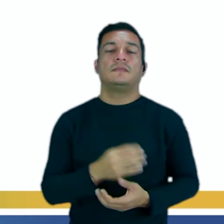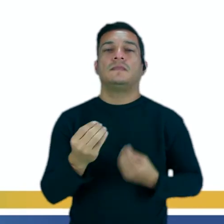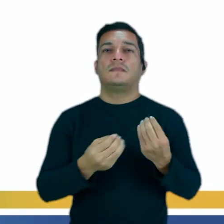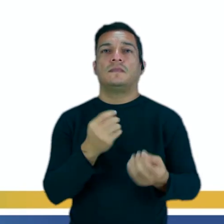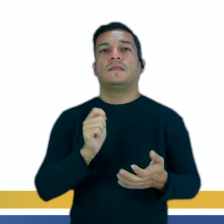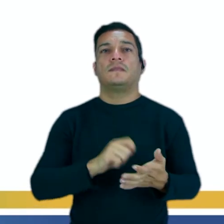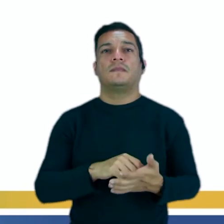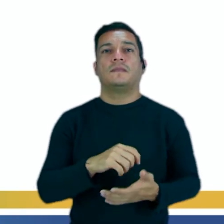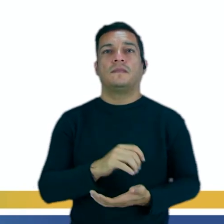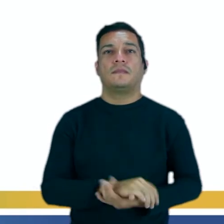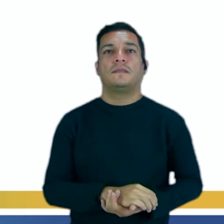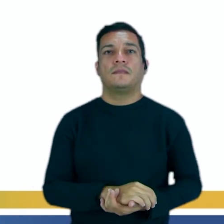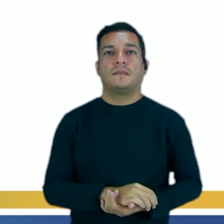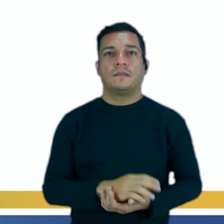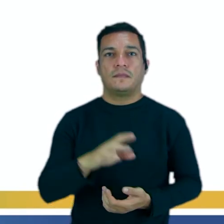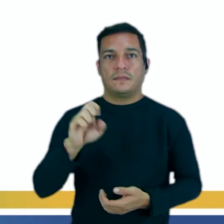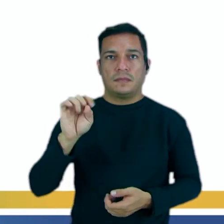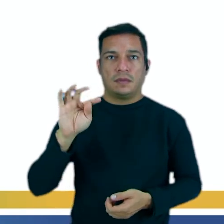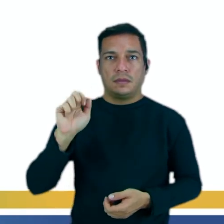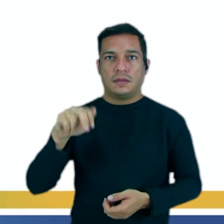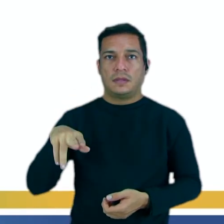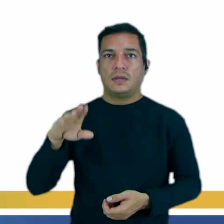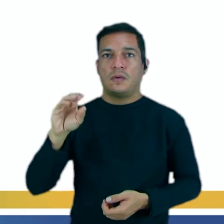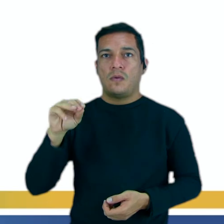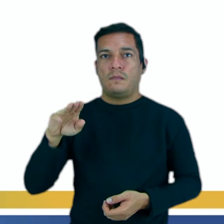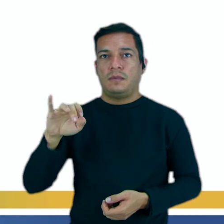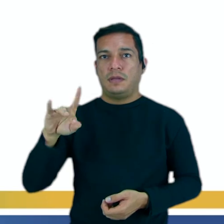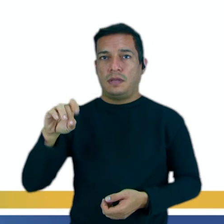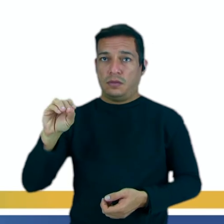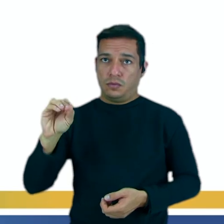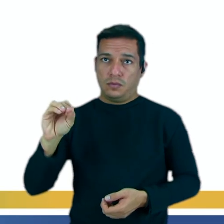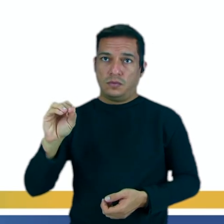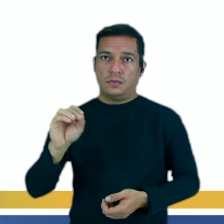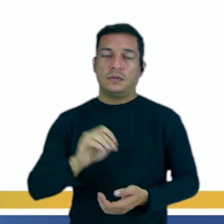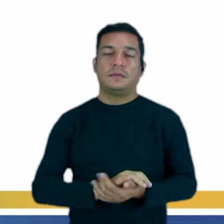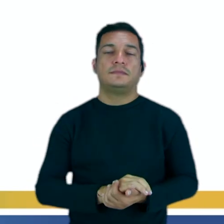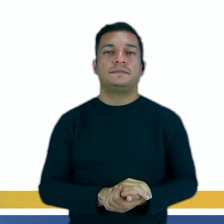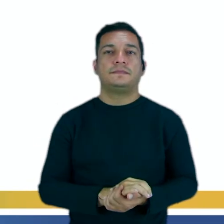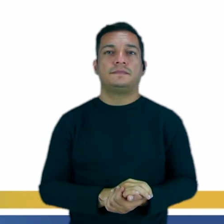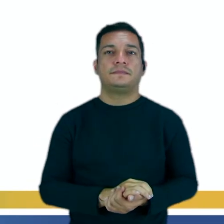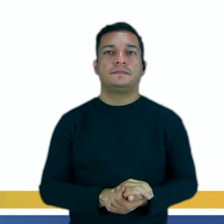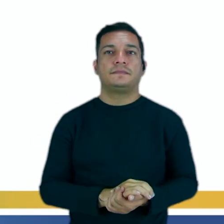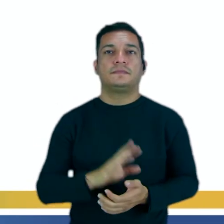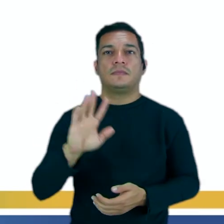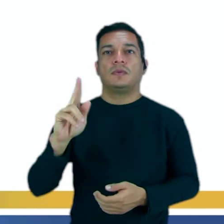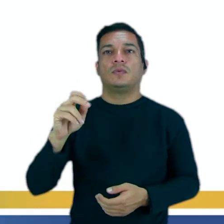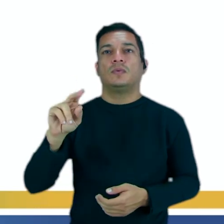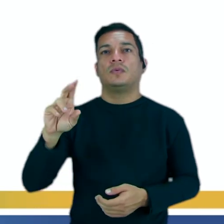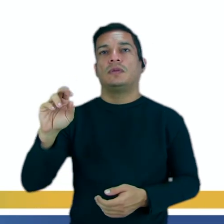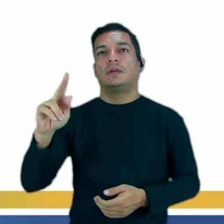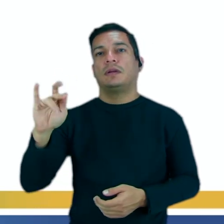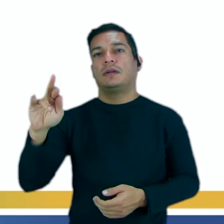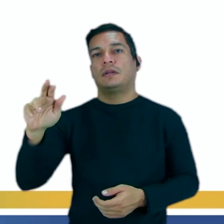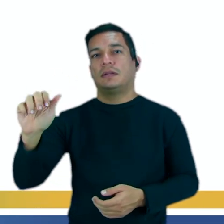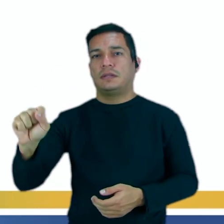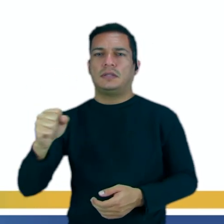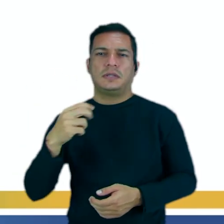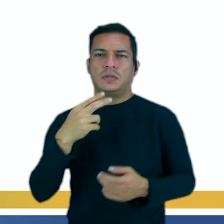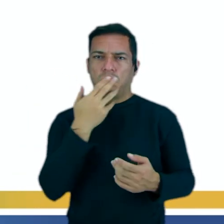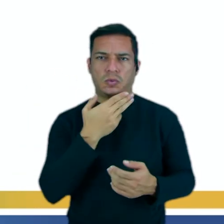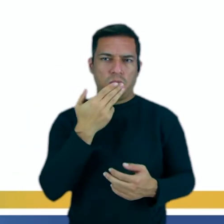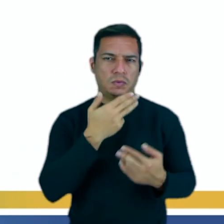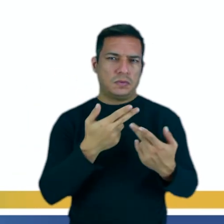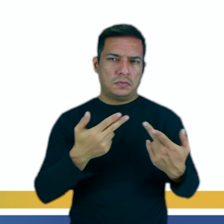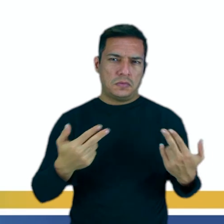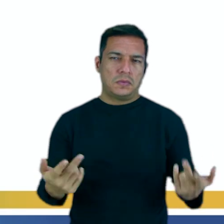sería? Siempre están comiendo chucherías, ¿sí? Chucherías serían como gloseimas,